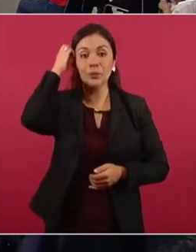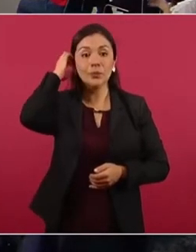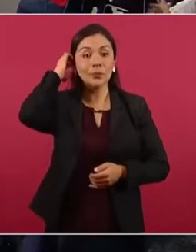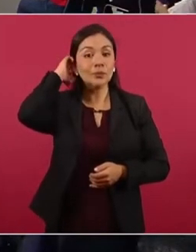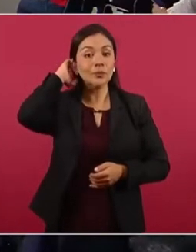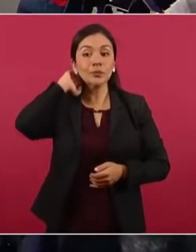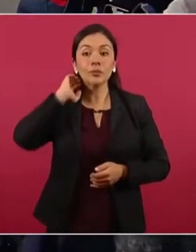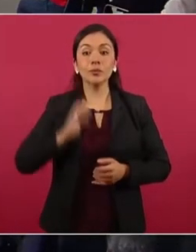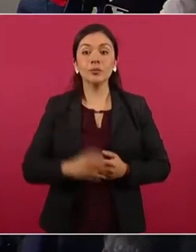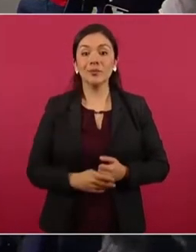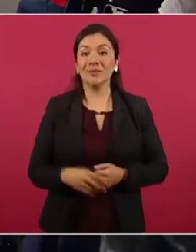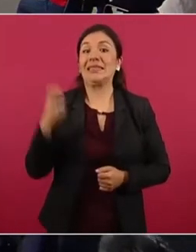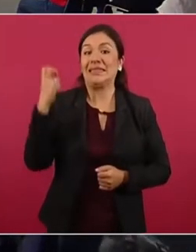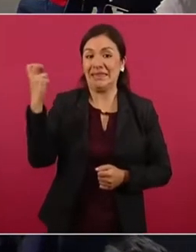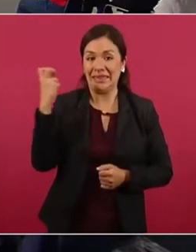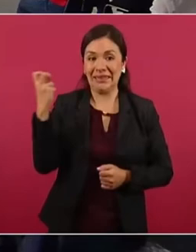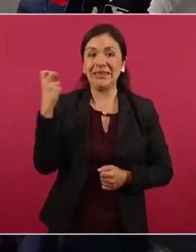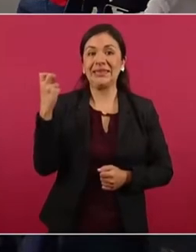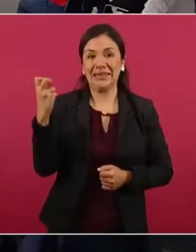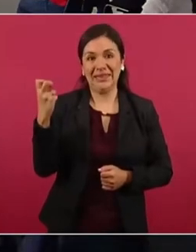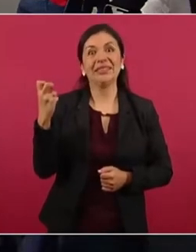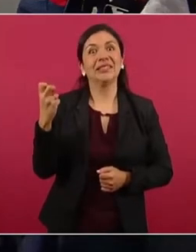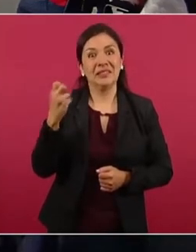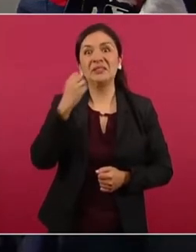Ahí está, eso es buenísimo.